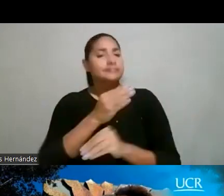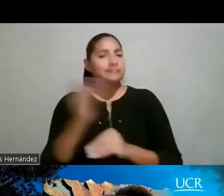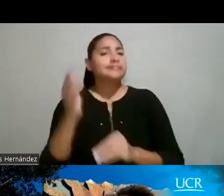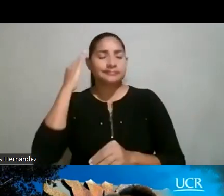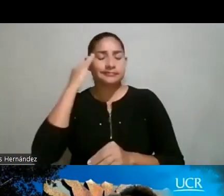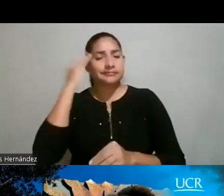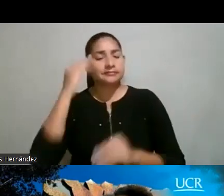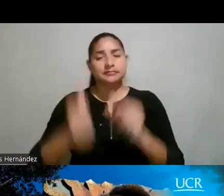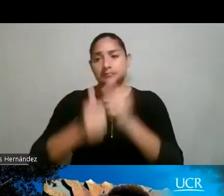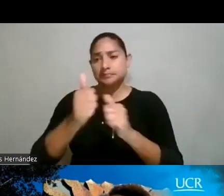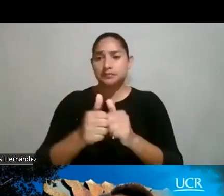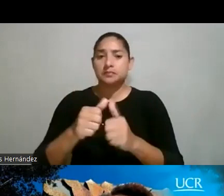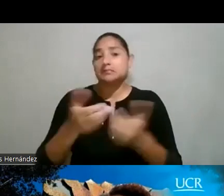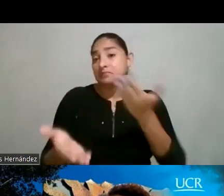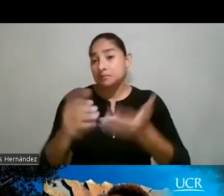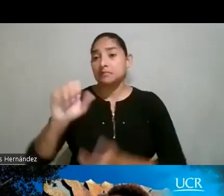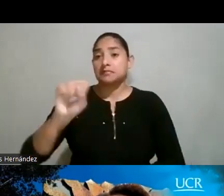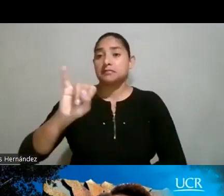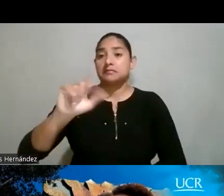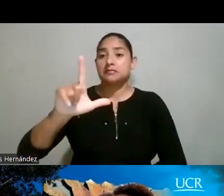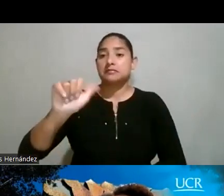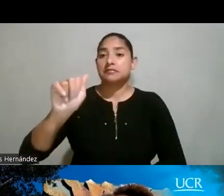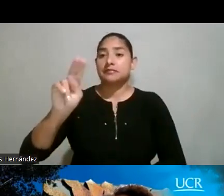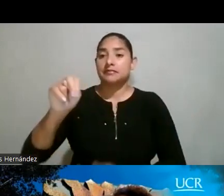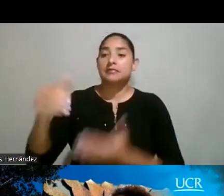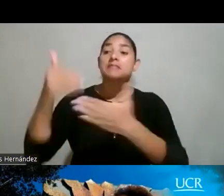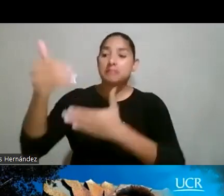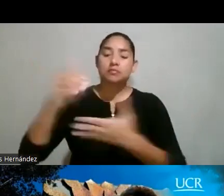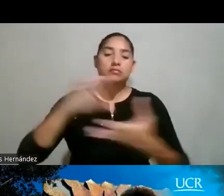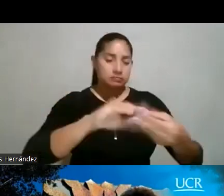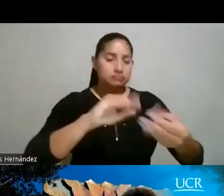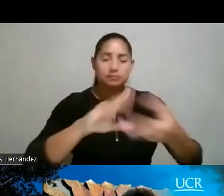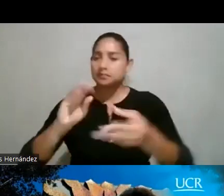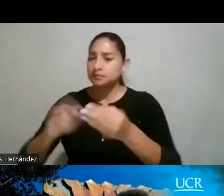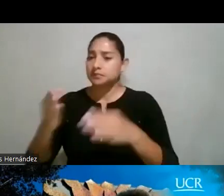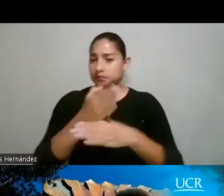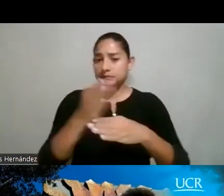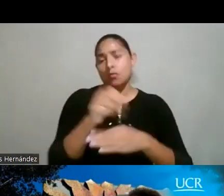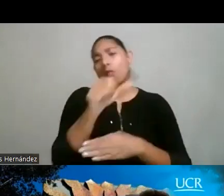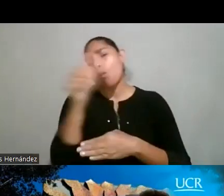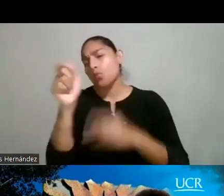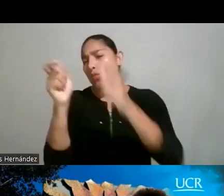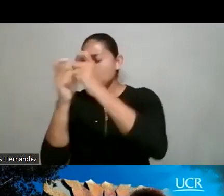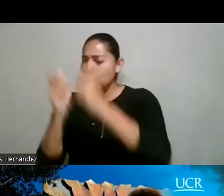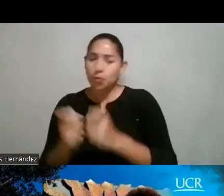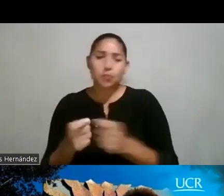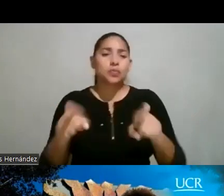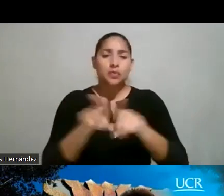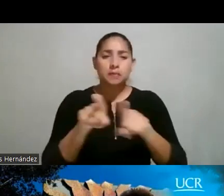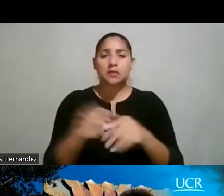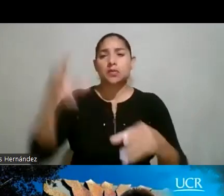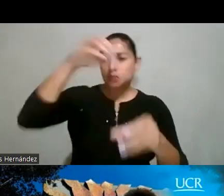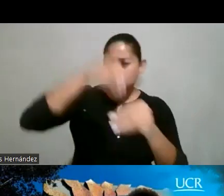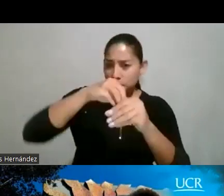doña Ileana, pues, va a compartir con nosotros. Y también existen otras donde también se mete, por ejemplo, medicina.